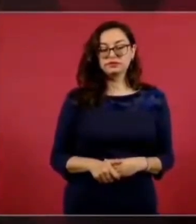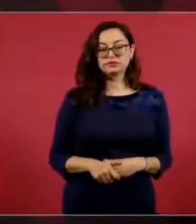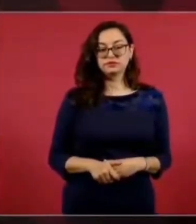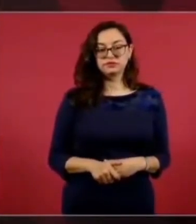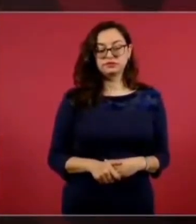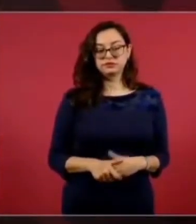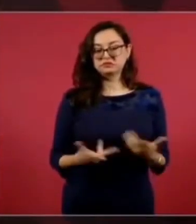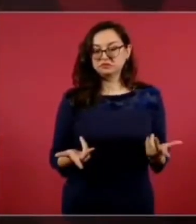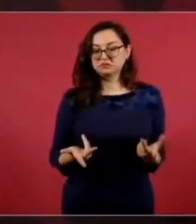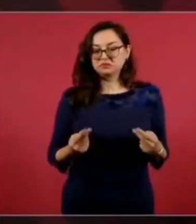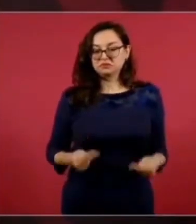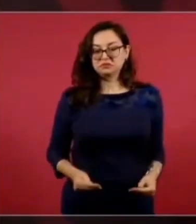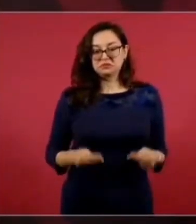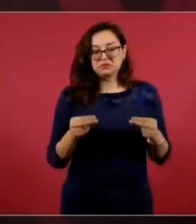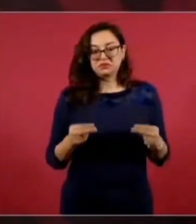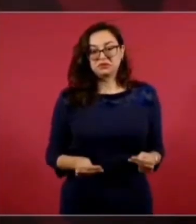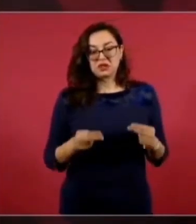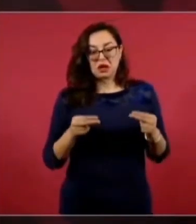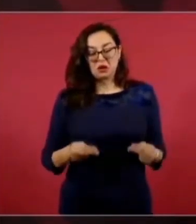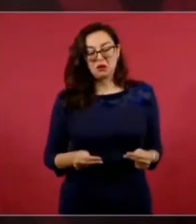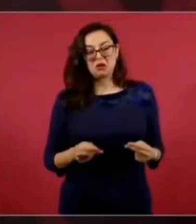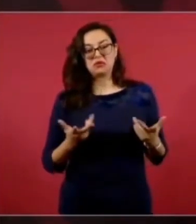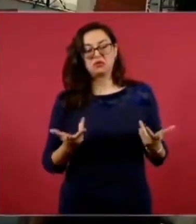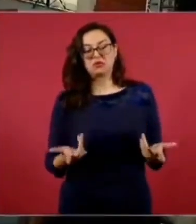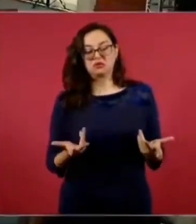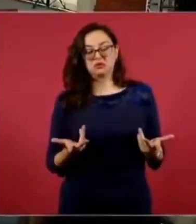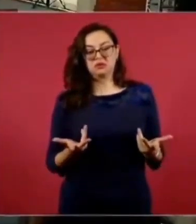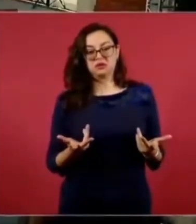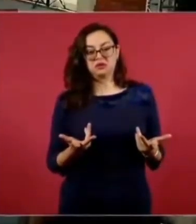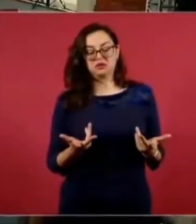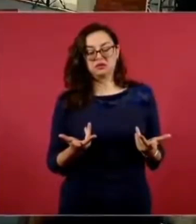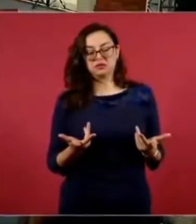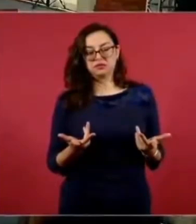grandes negocios hechos en México